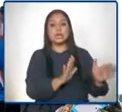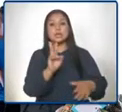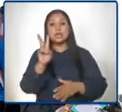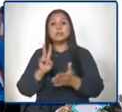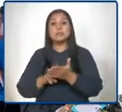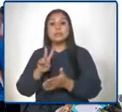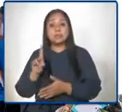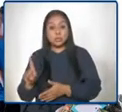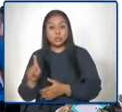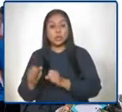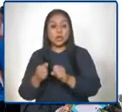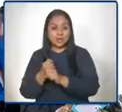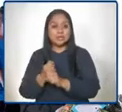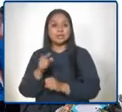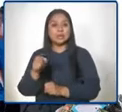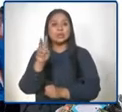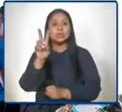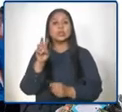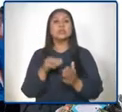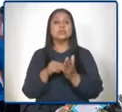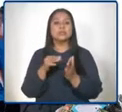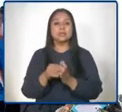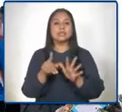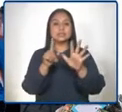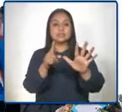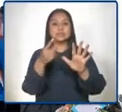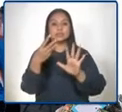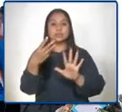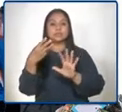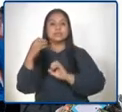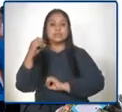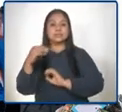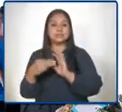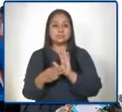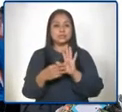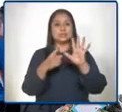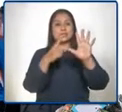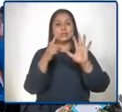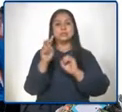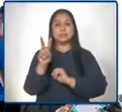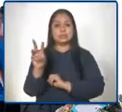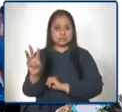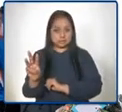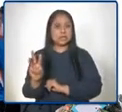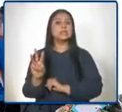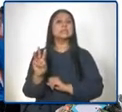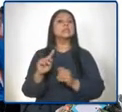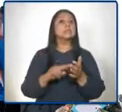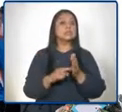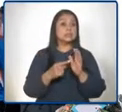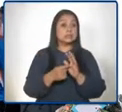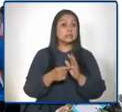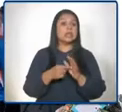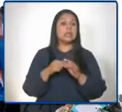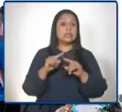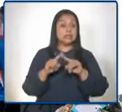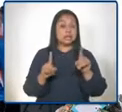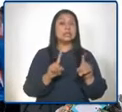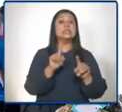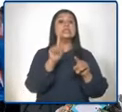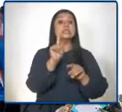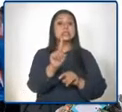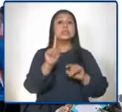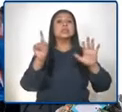.680.623 una diferencia de 117